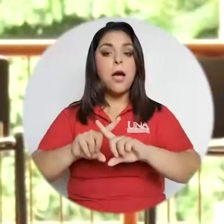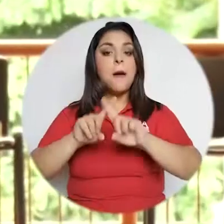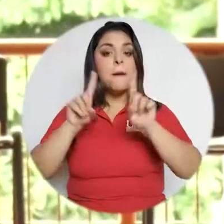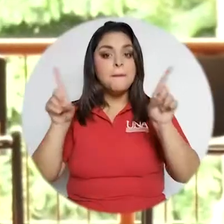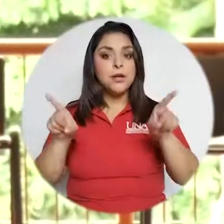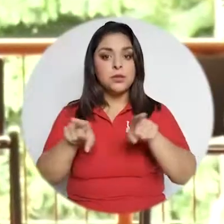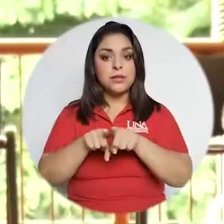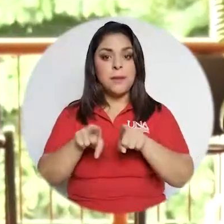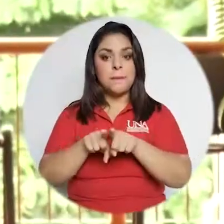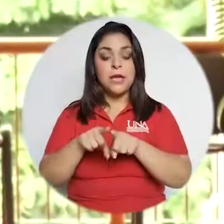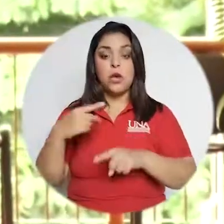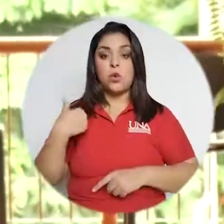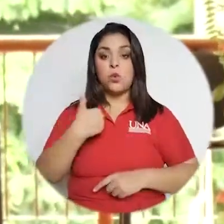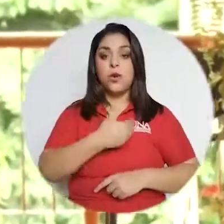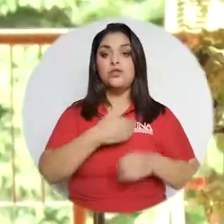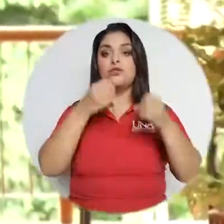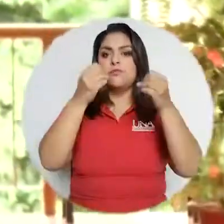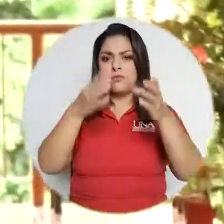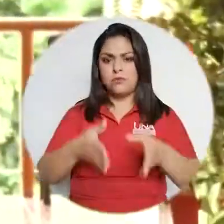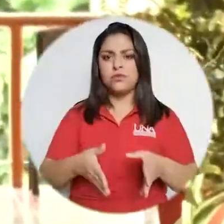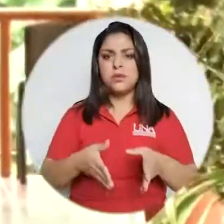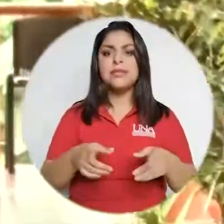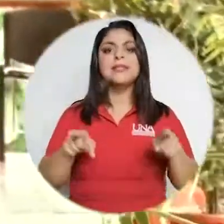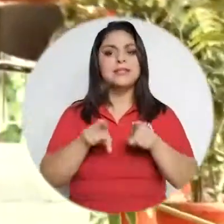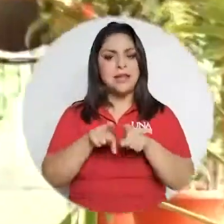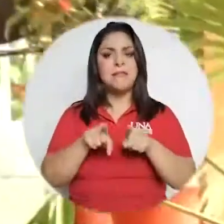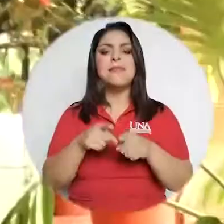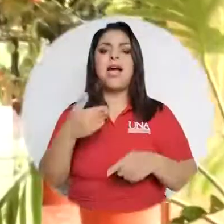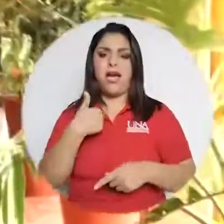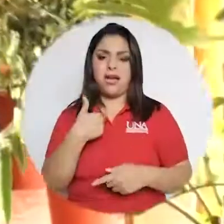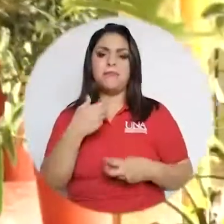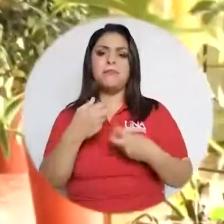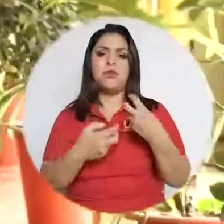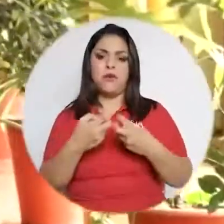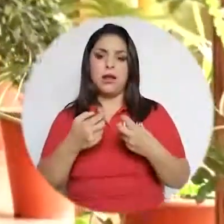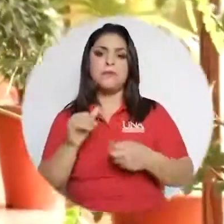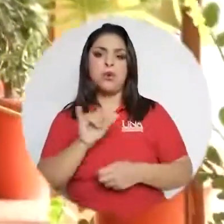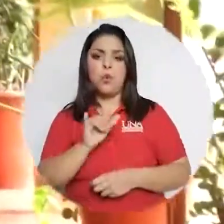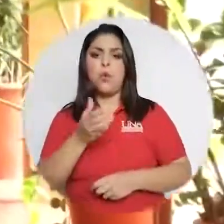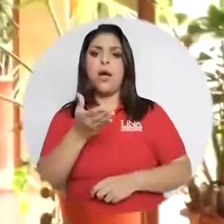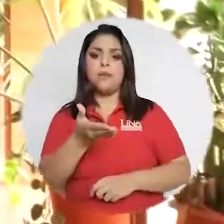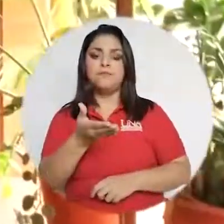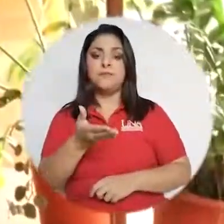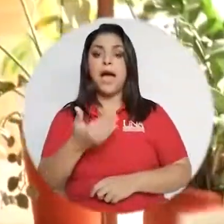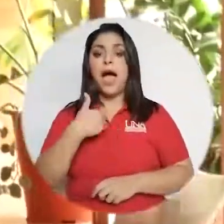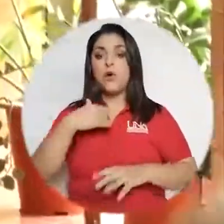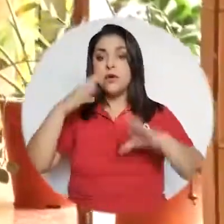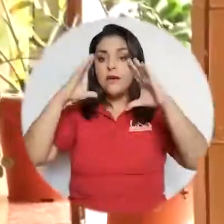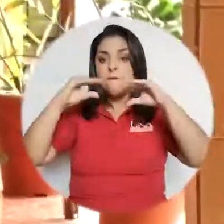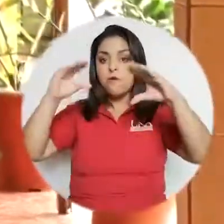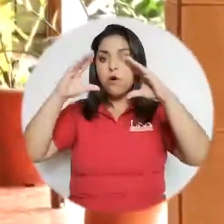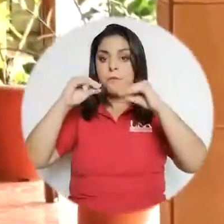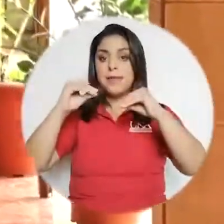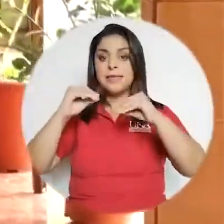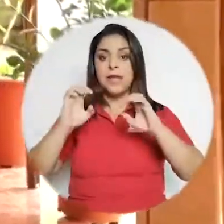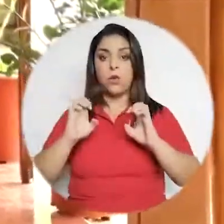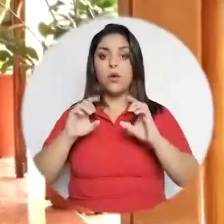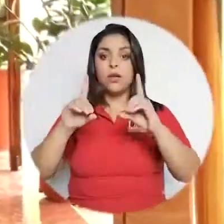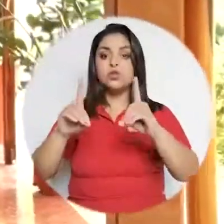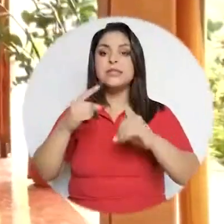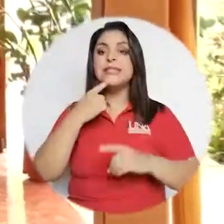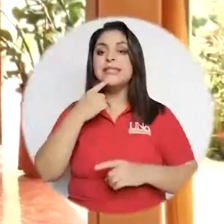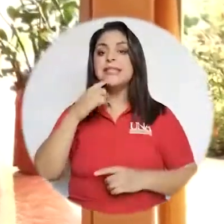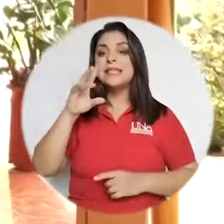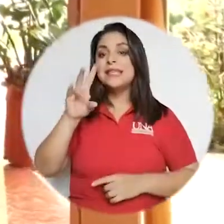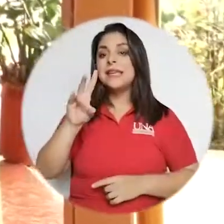nuestros docentes están presentando problemas en este sentido. Por ejemplo, según el informe del Estado de la Educación, tenemos que un